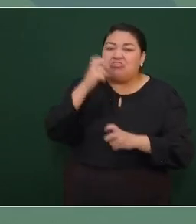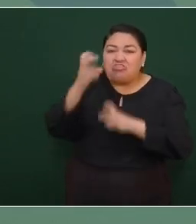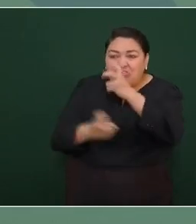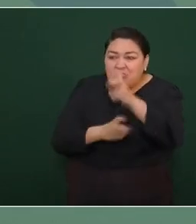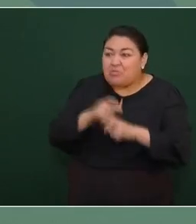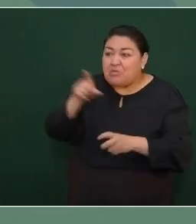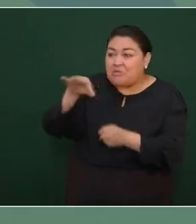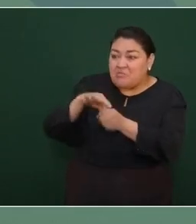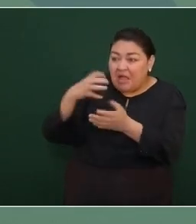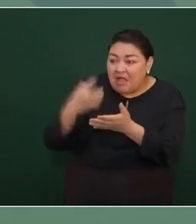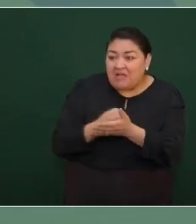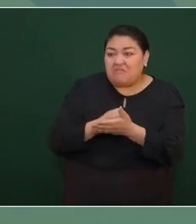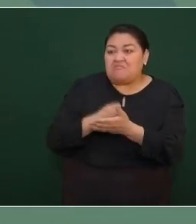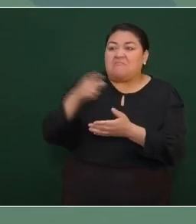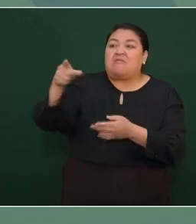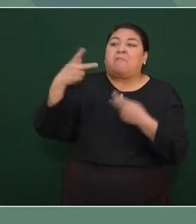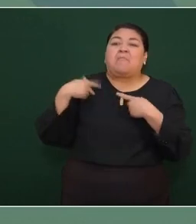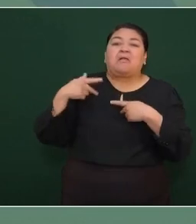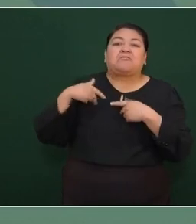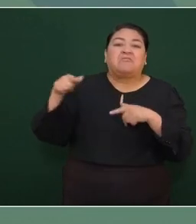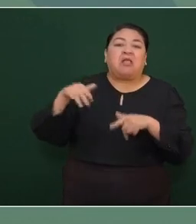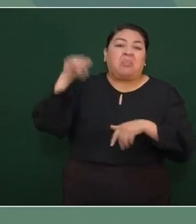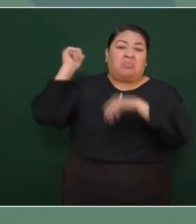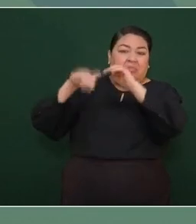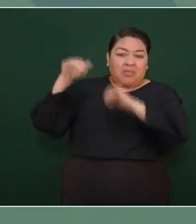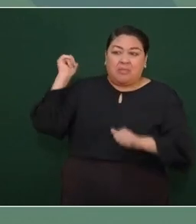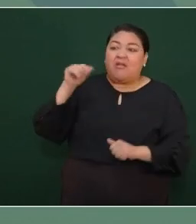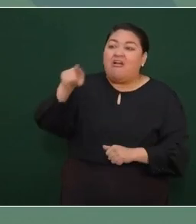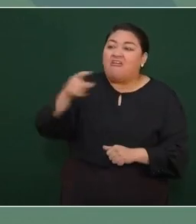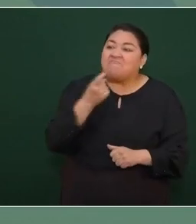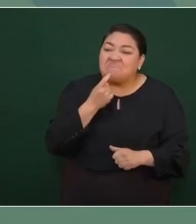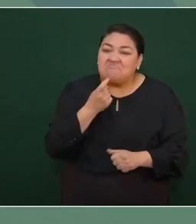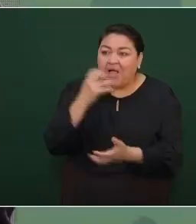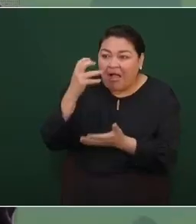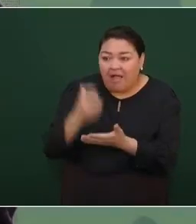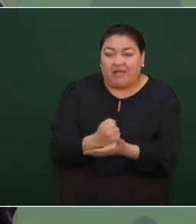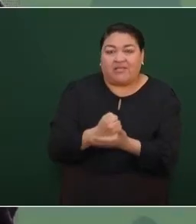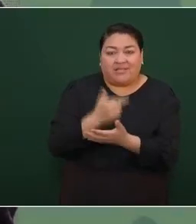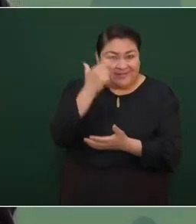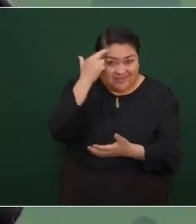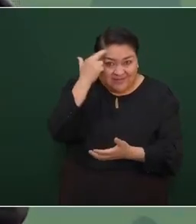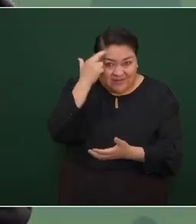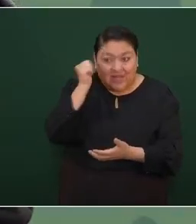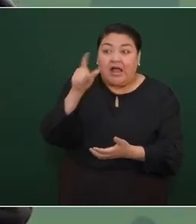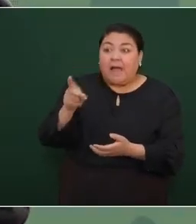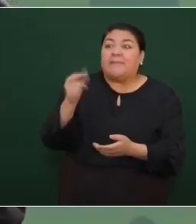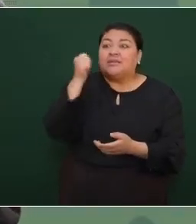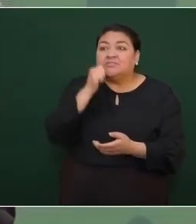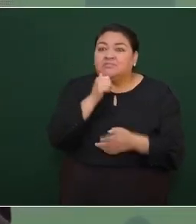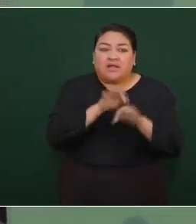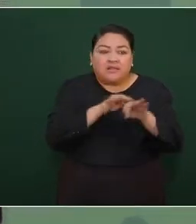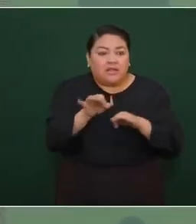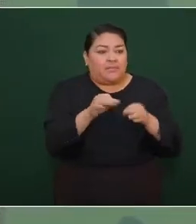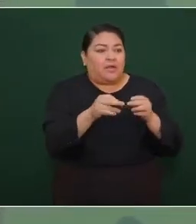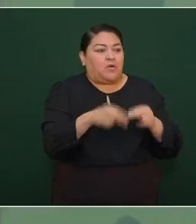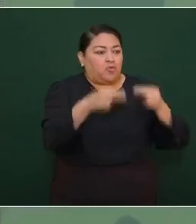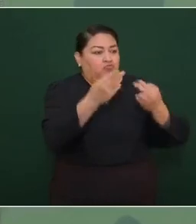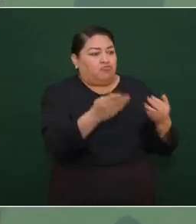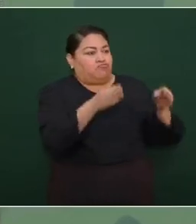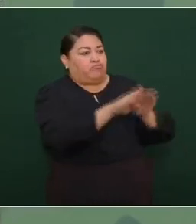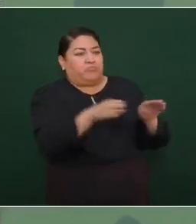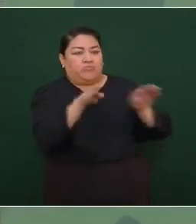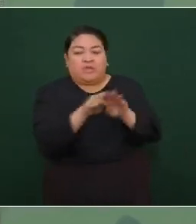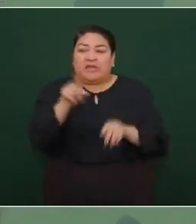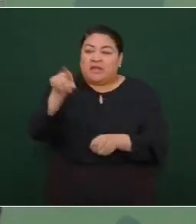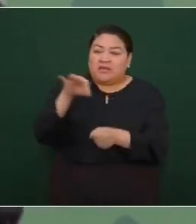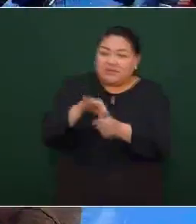gana López Obrador va a haber fuga de capital si gana López Obrador se van a cerrar los negocios si gana